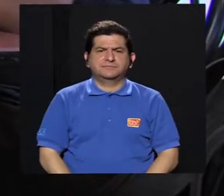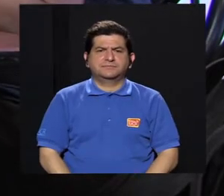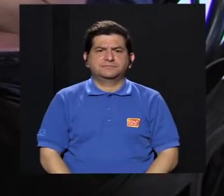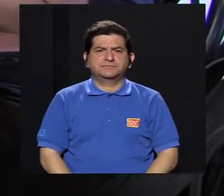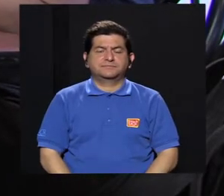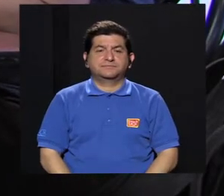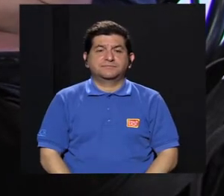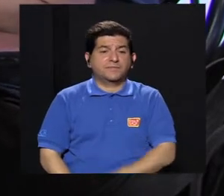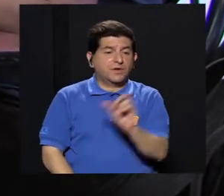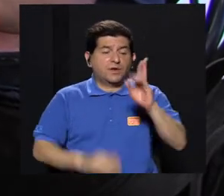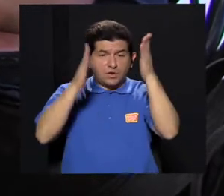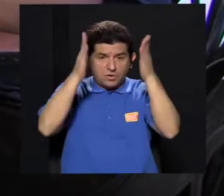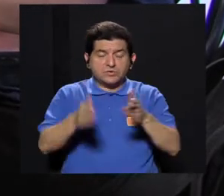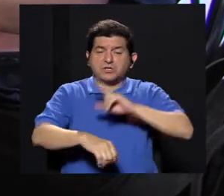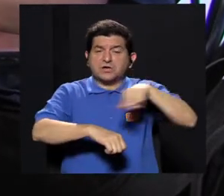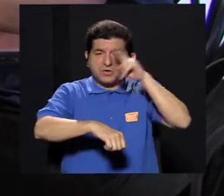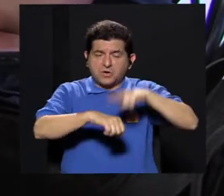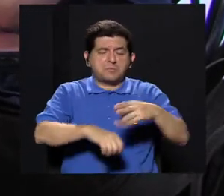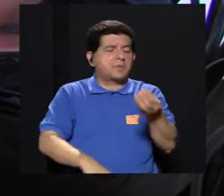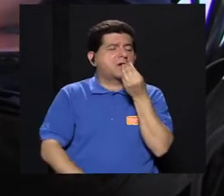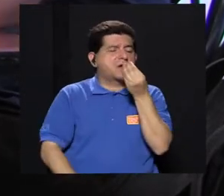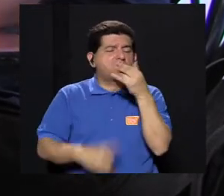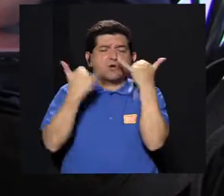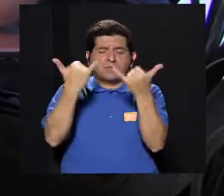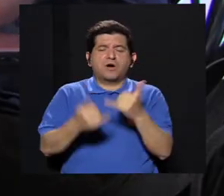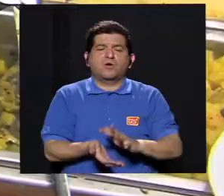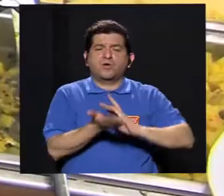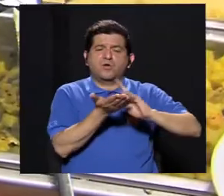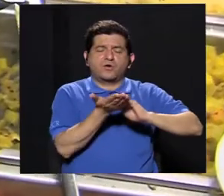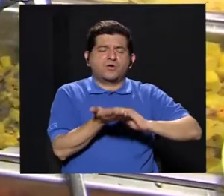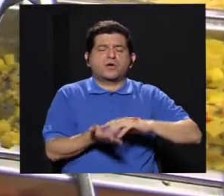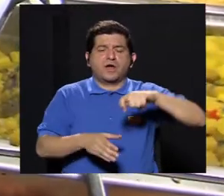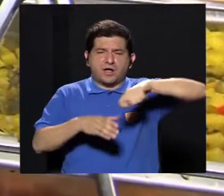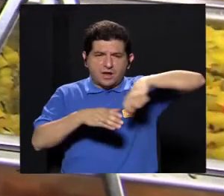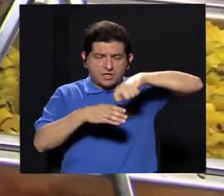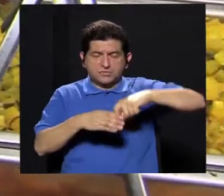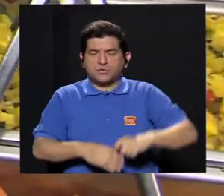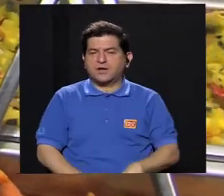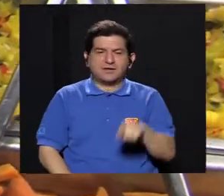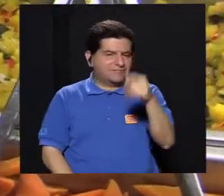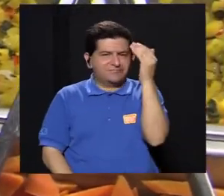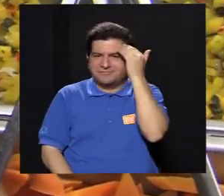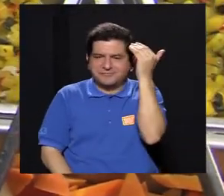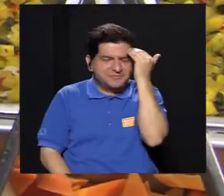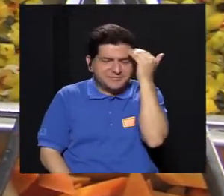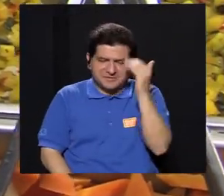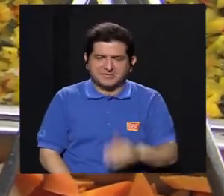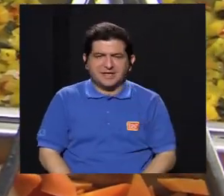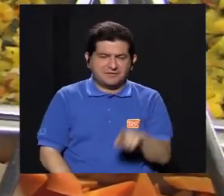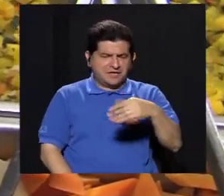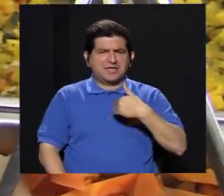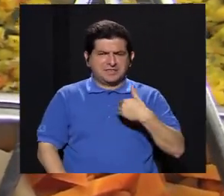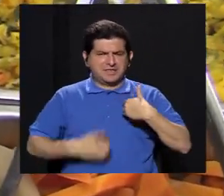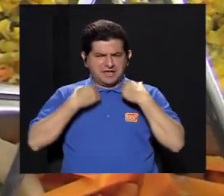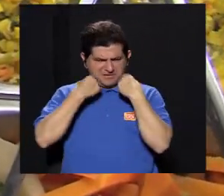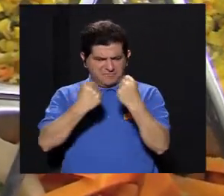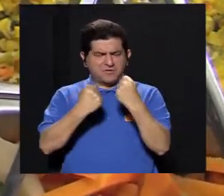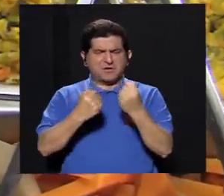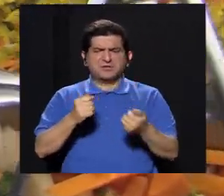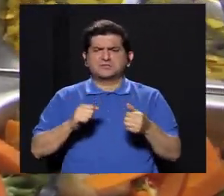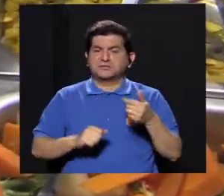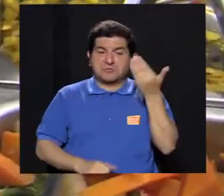alimentos, por ejemplo, que el costarricense común y corriente come, por ejemplo, arroz, azúcar, y no se imagina